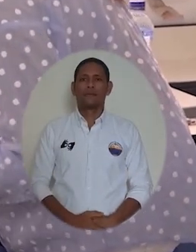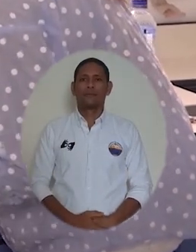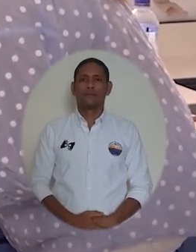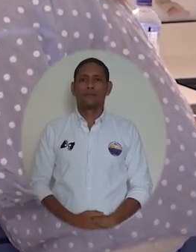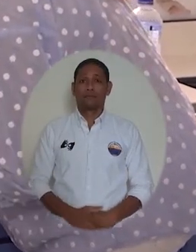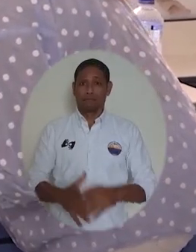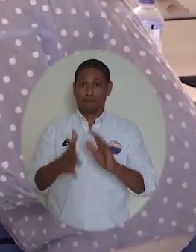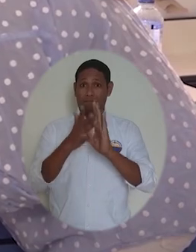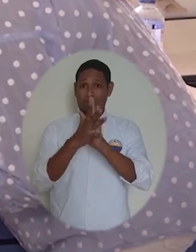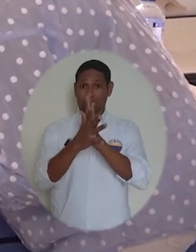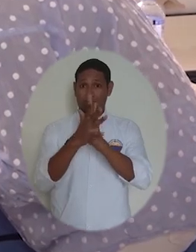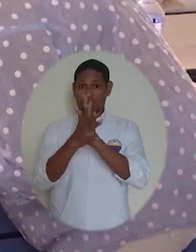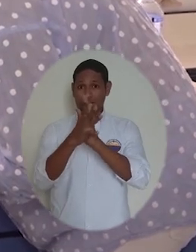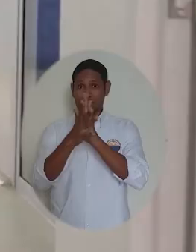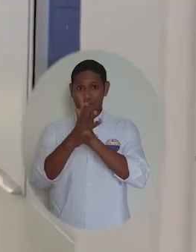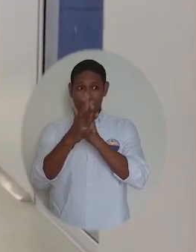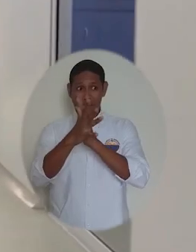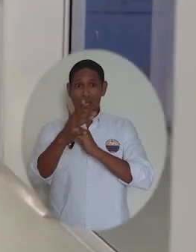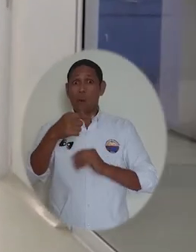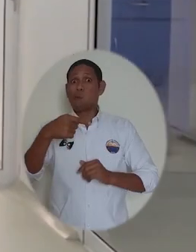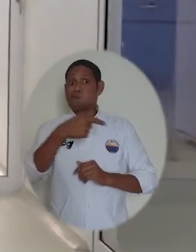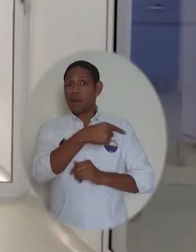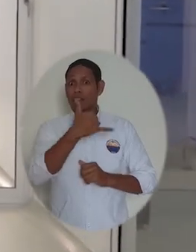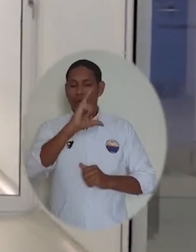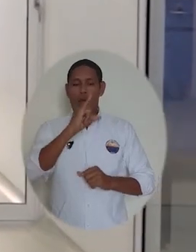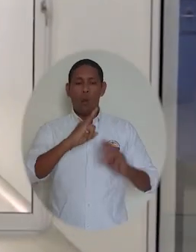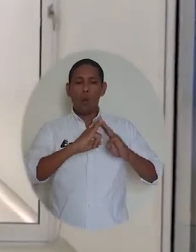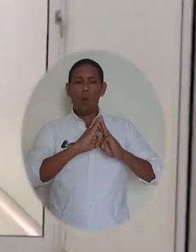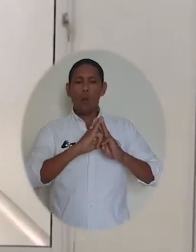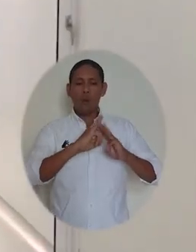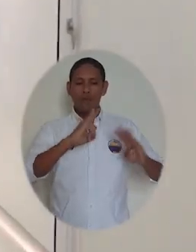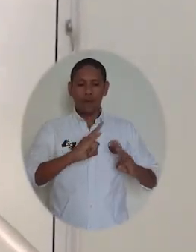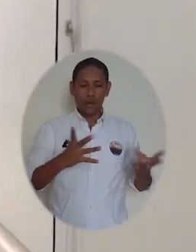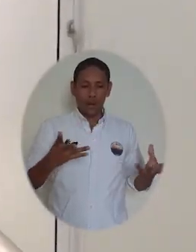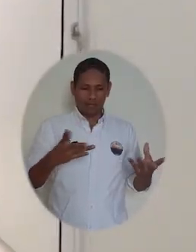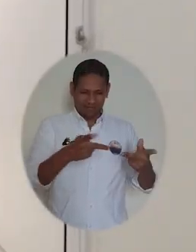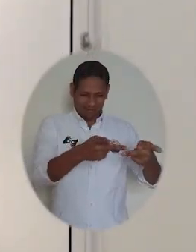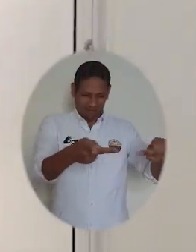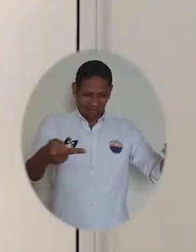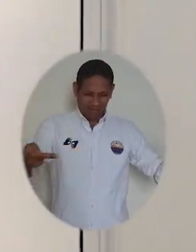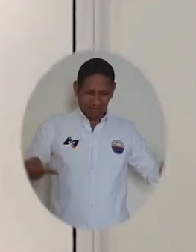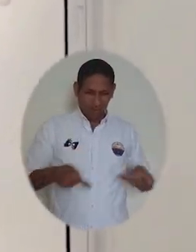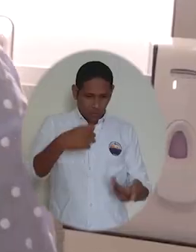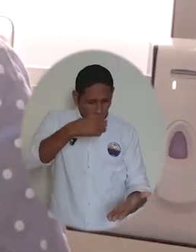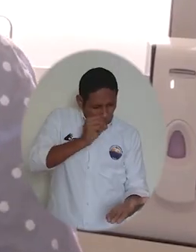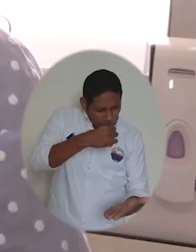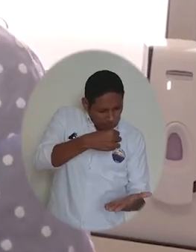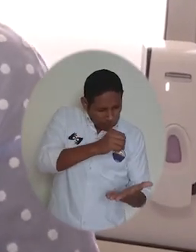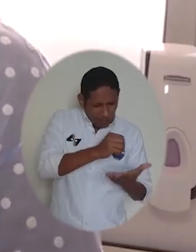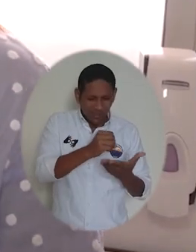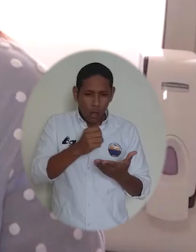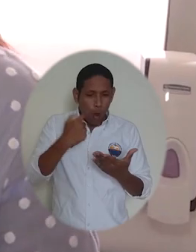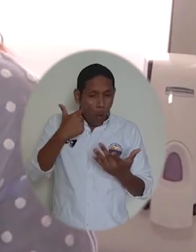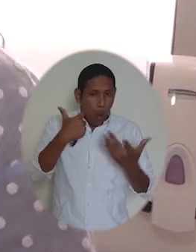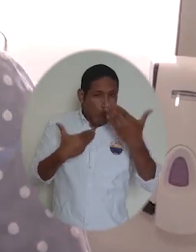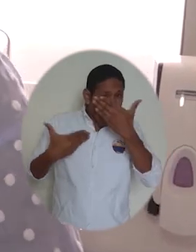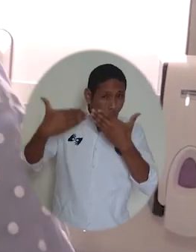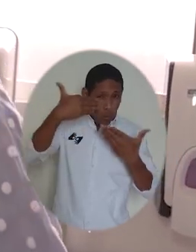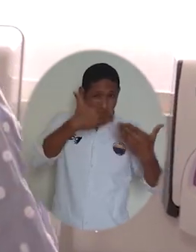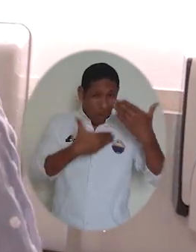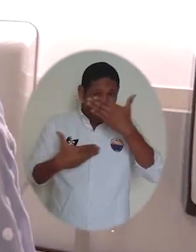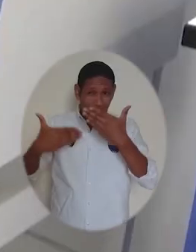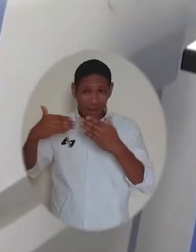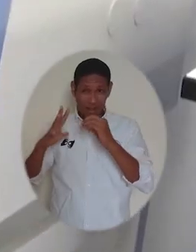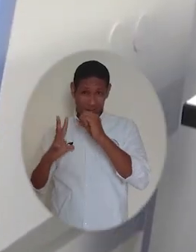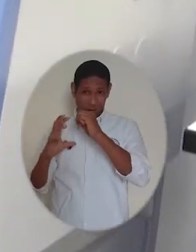El anuncio de la aprobación del Laboratorio de Biología Molecular de la Universidad del Magdalena para realizar pruebas de COVID-19 ha despertado